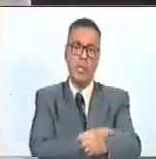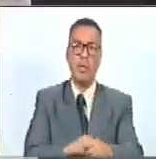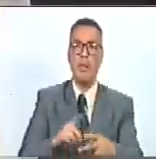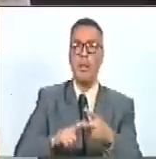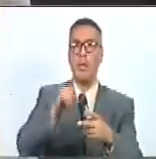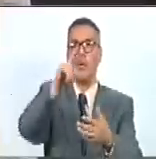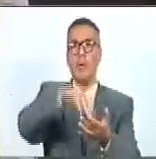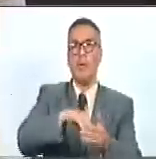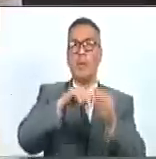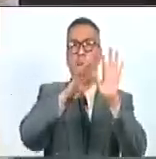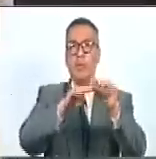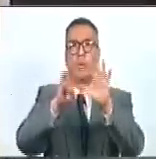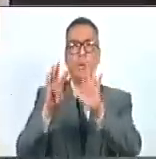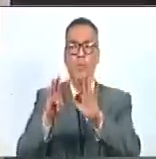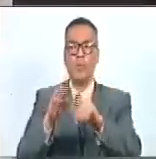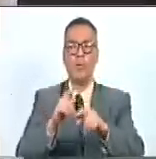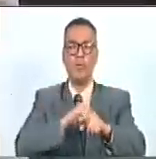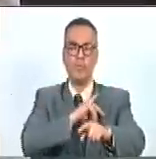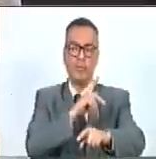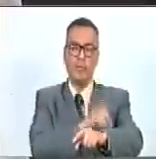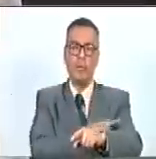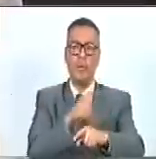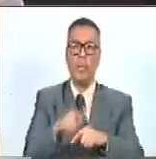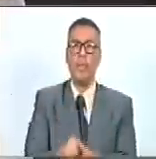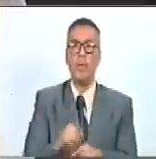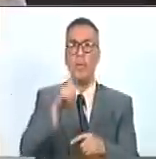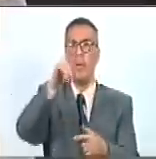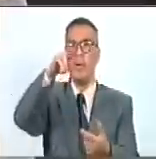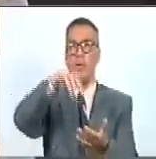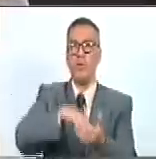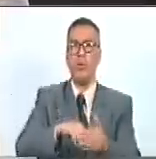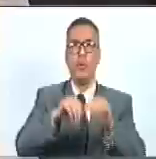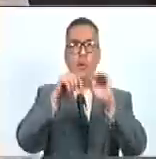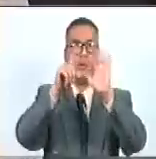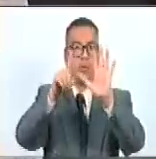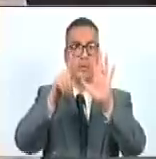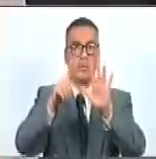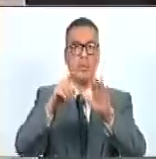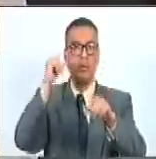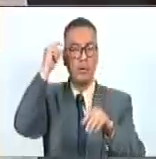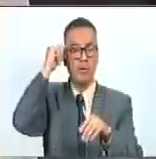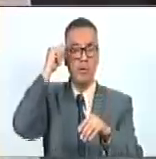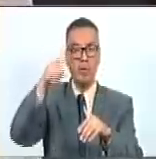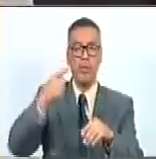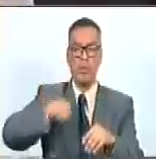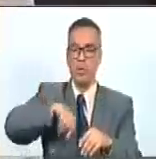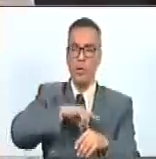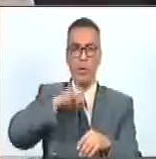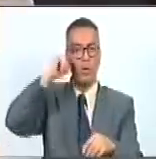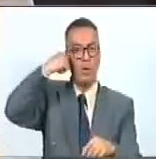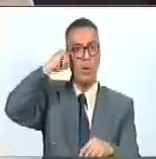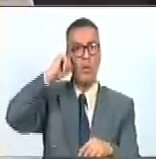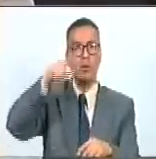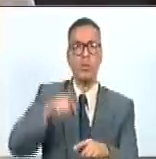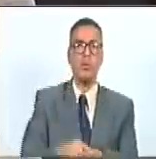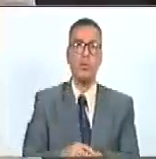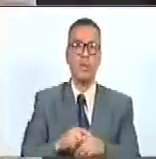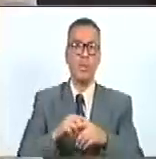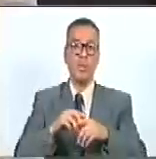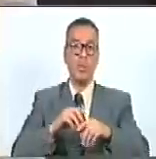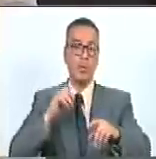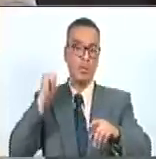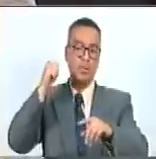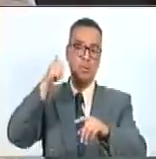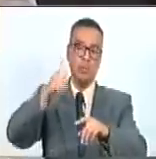1999. En el año 2006, en una fecha que debemos recordar, donde el comandante